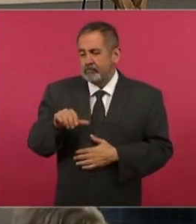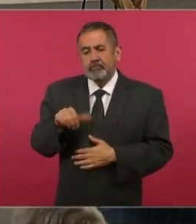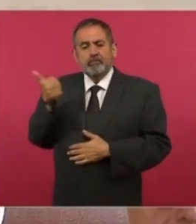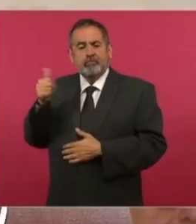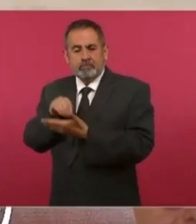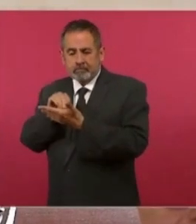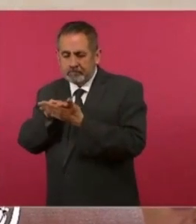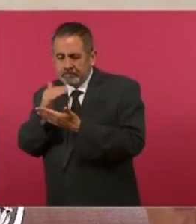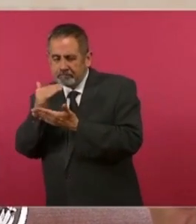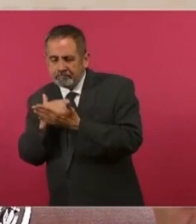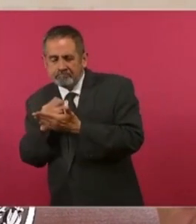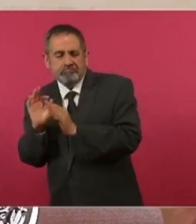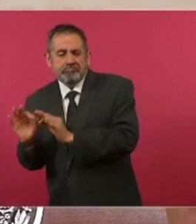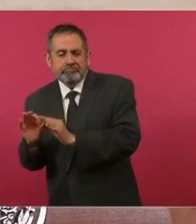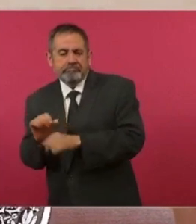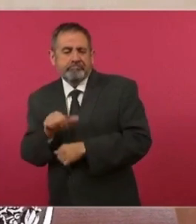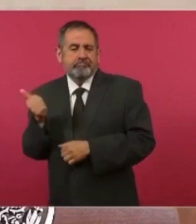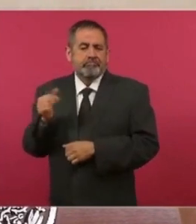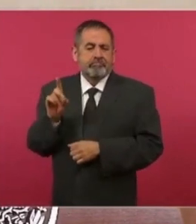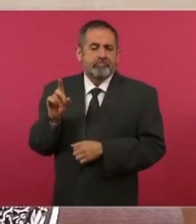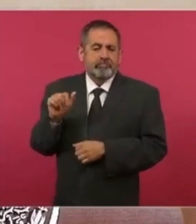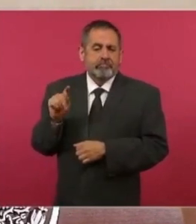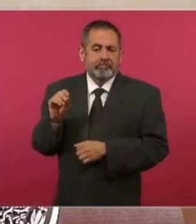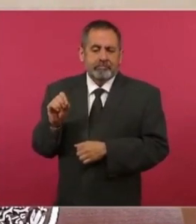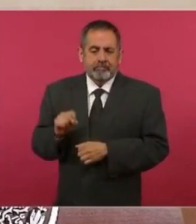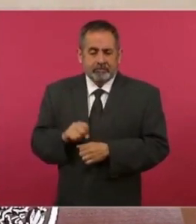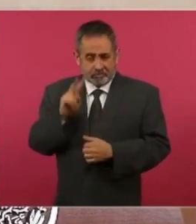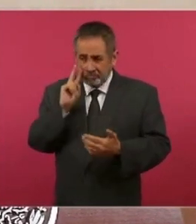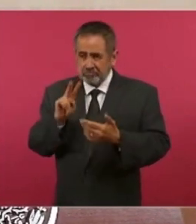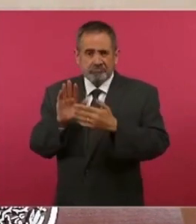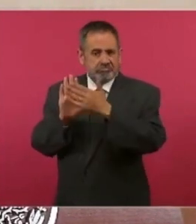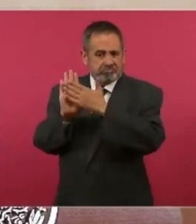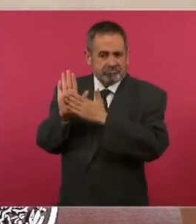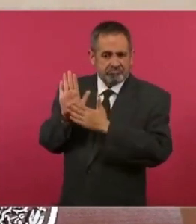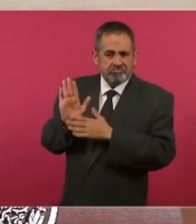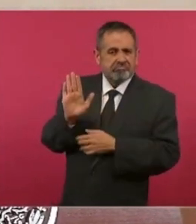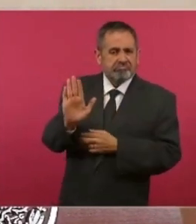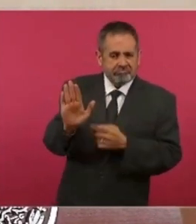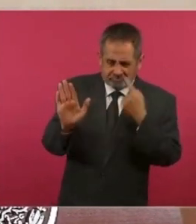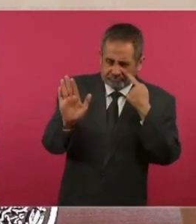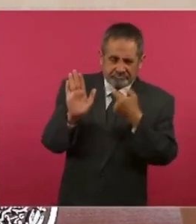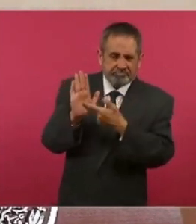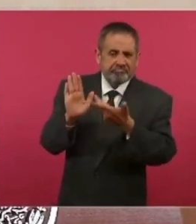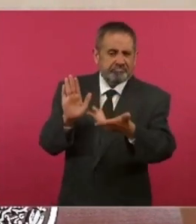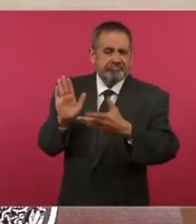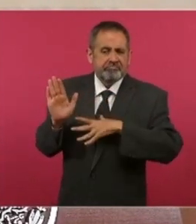datos y lo podemos ver en